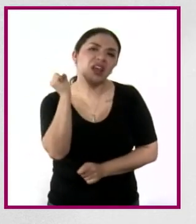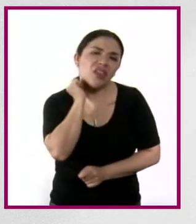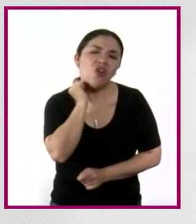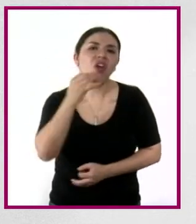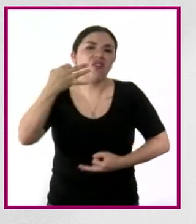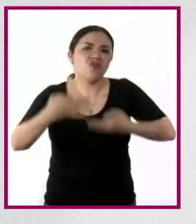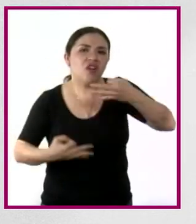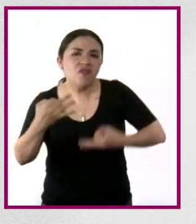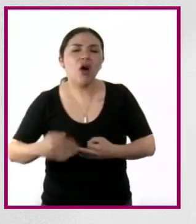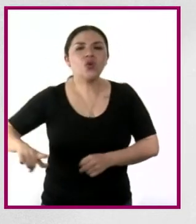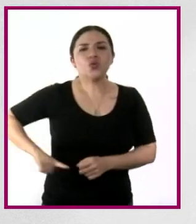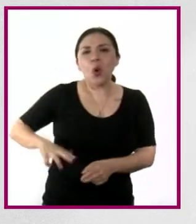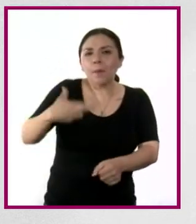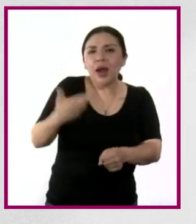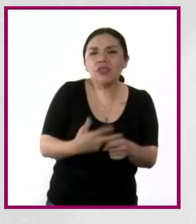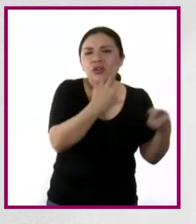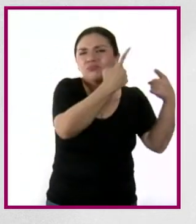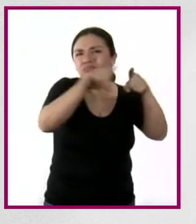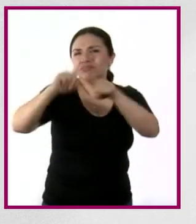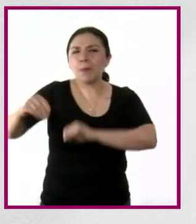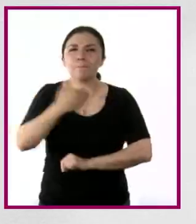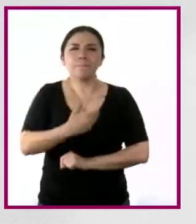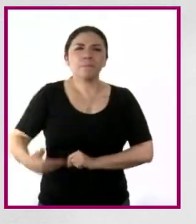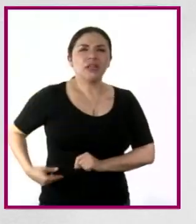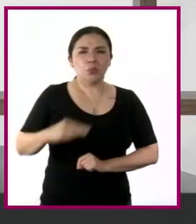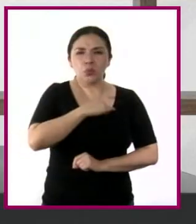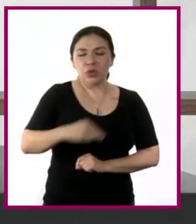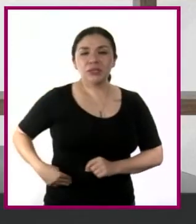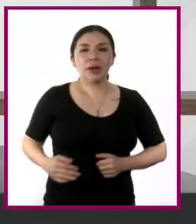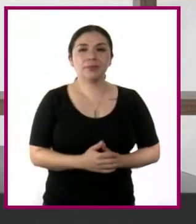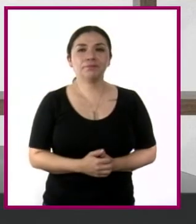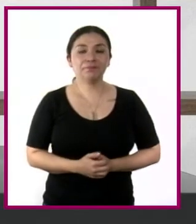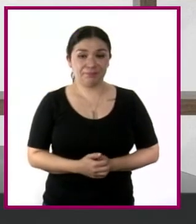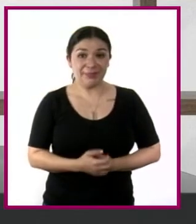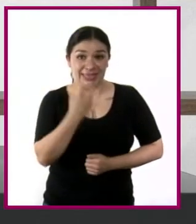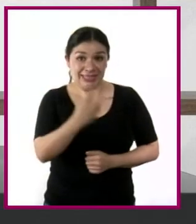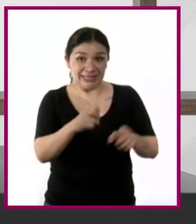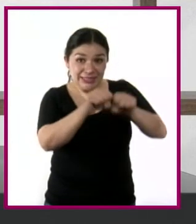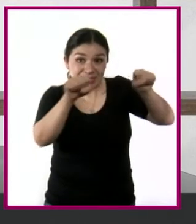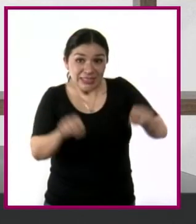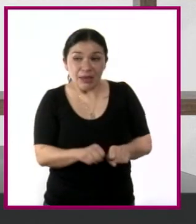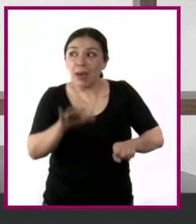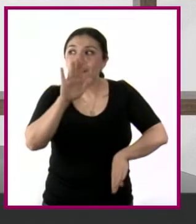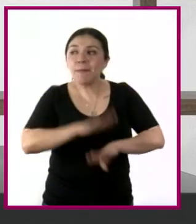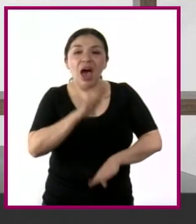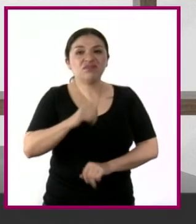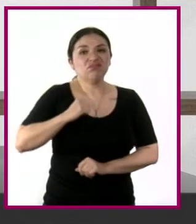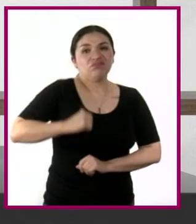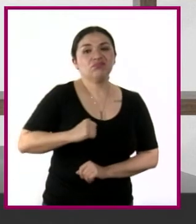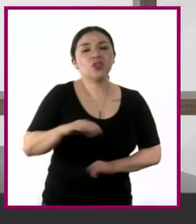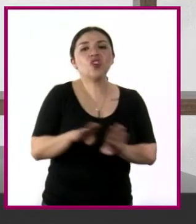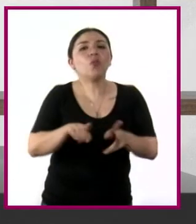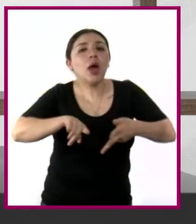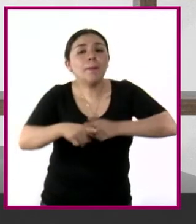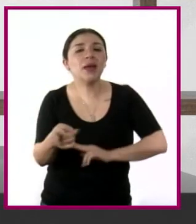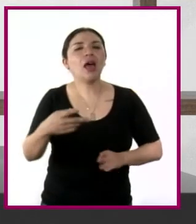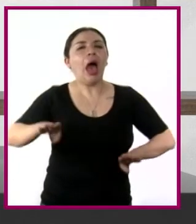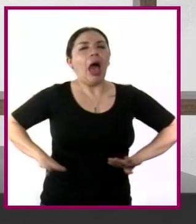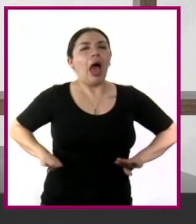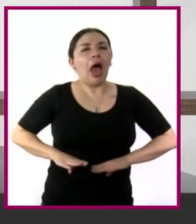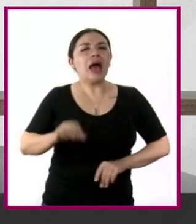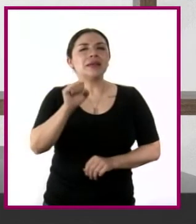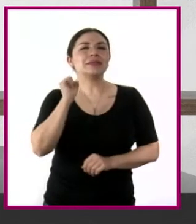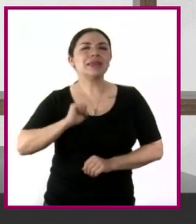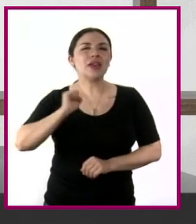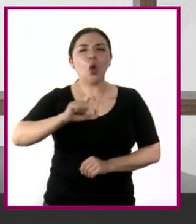Corte, a los gobernadores y a los presidentes municipales. Un sistema autoritario que caracterizó el siglo XX mexicano, la